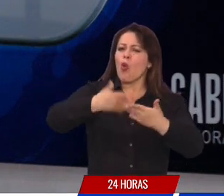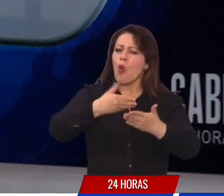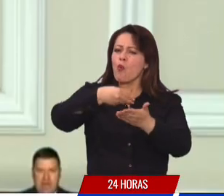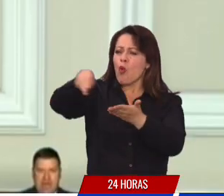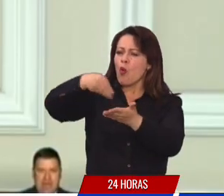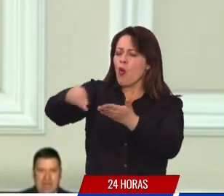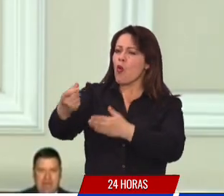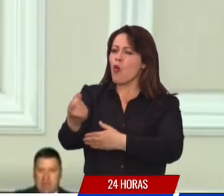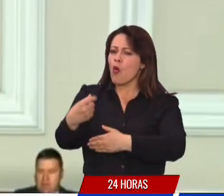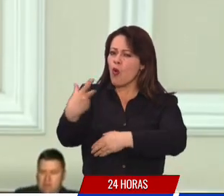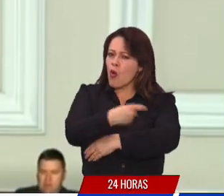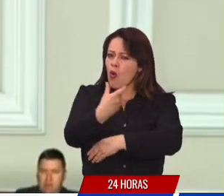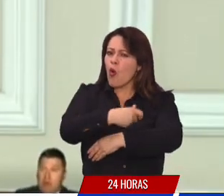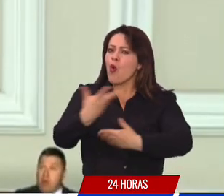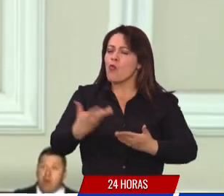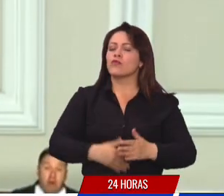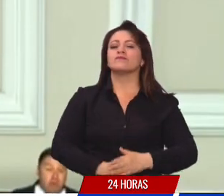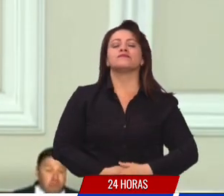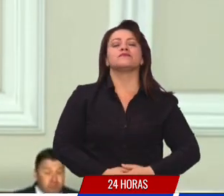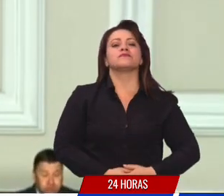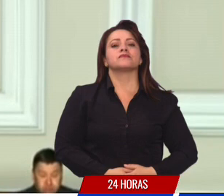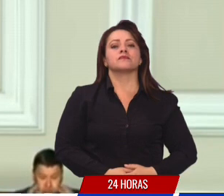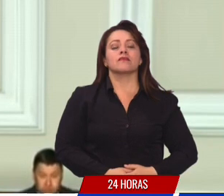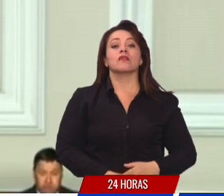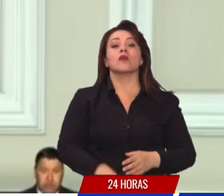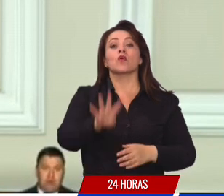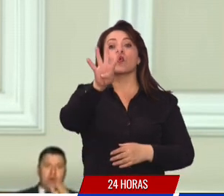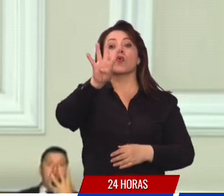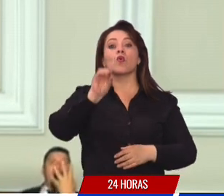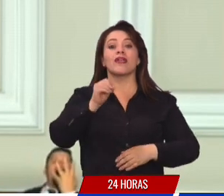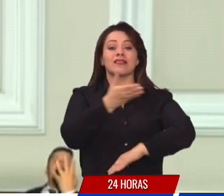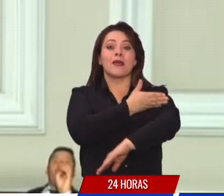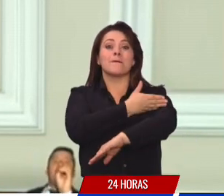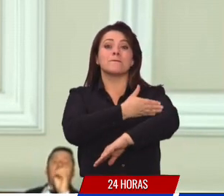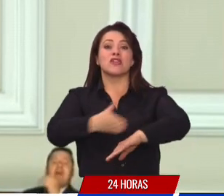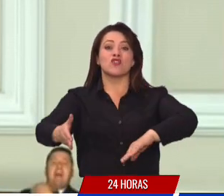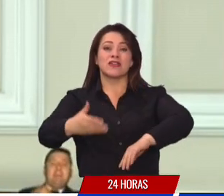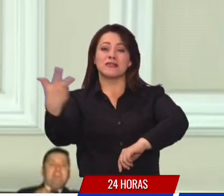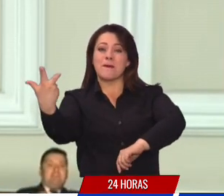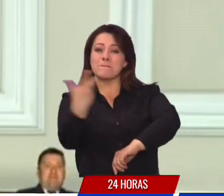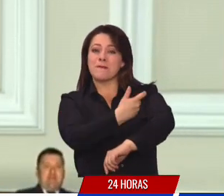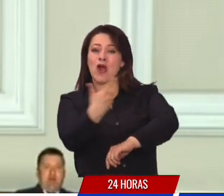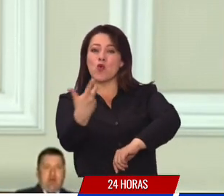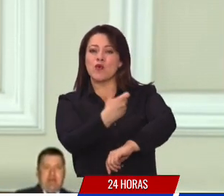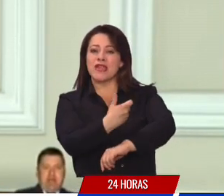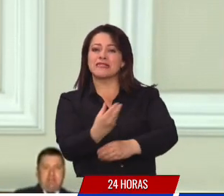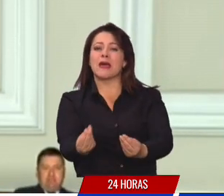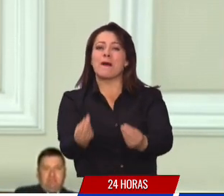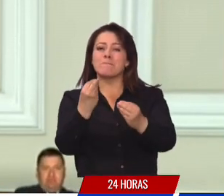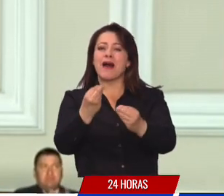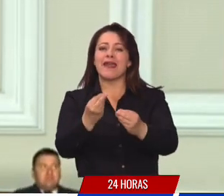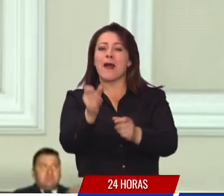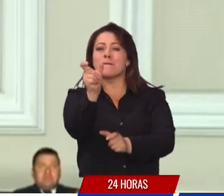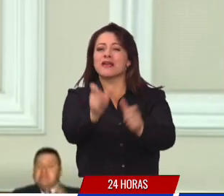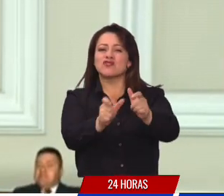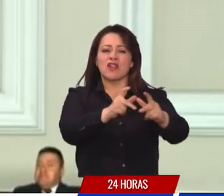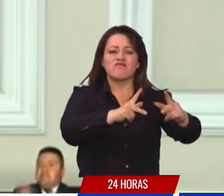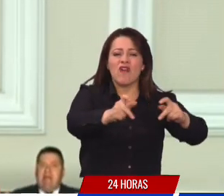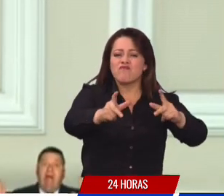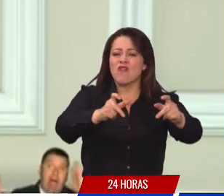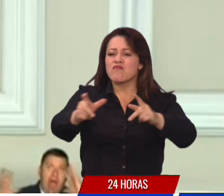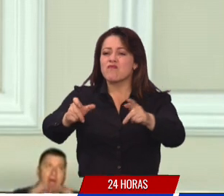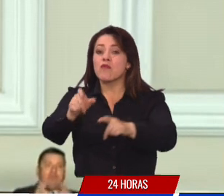Eso nos da inicialmente 40 millones de dosis para poner en nuestro país a